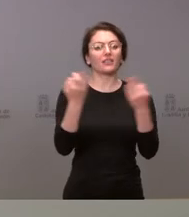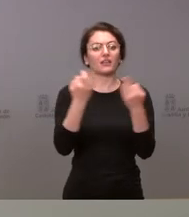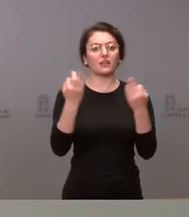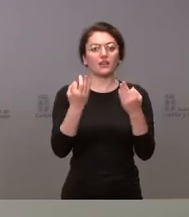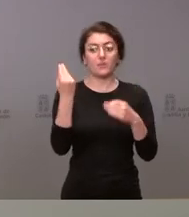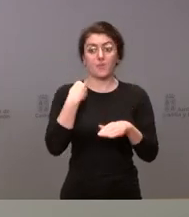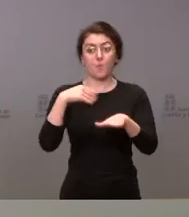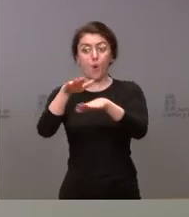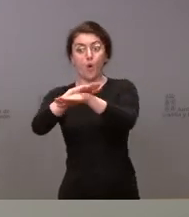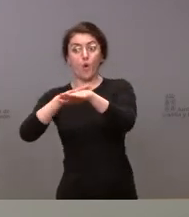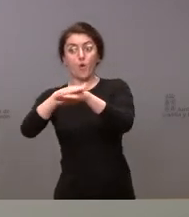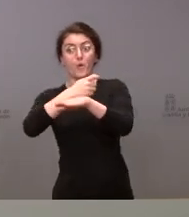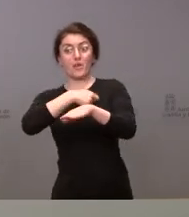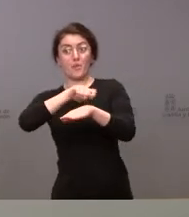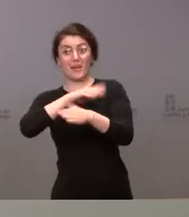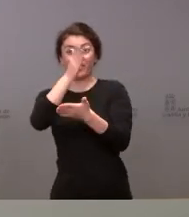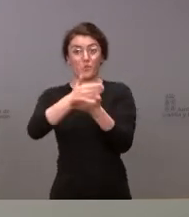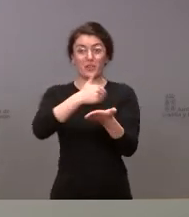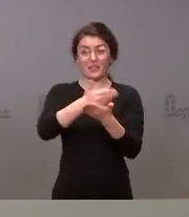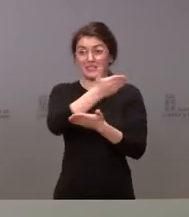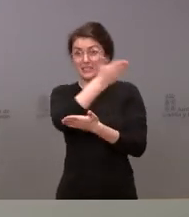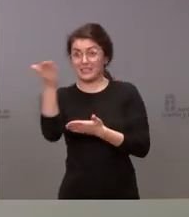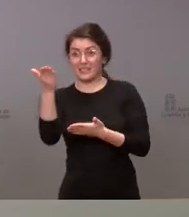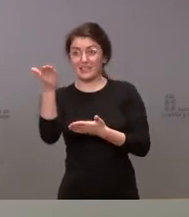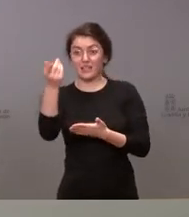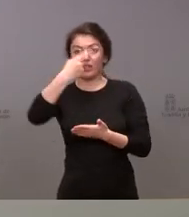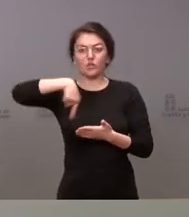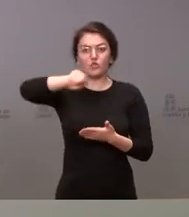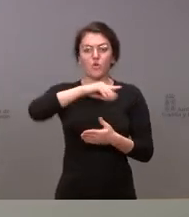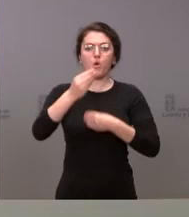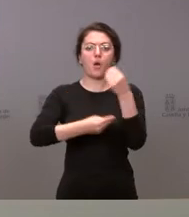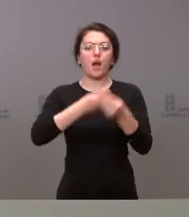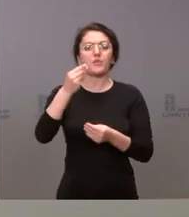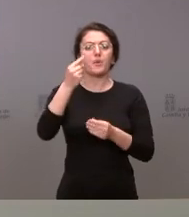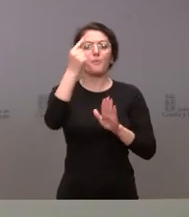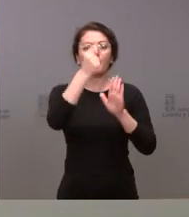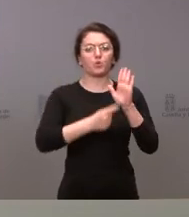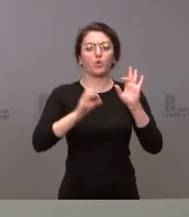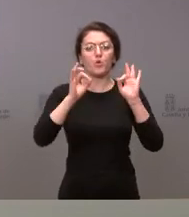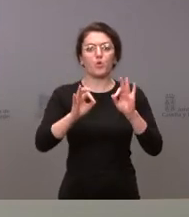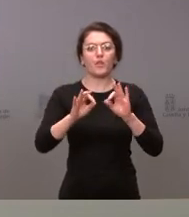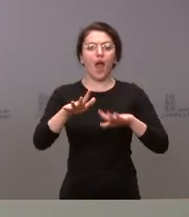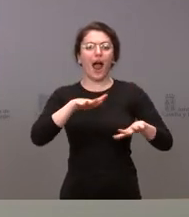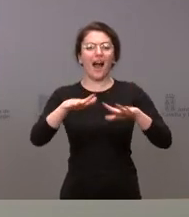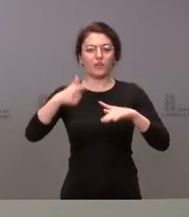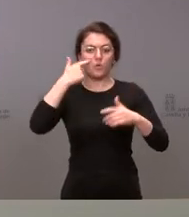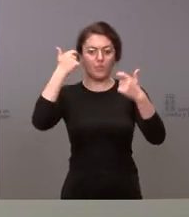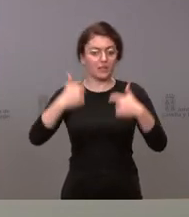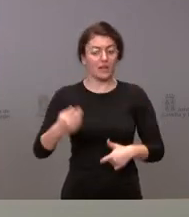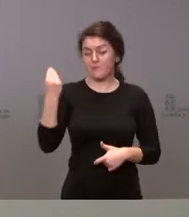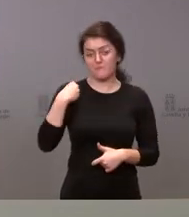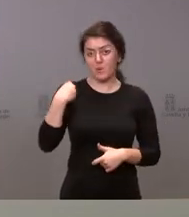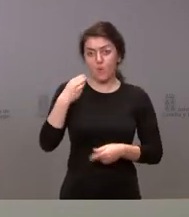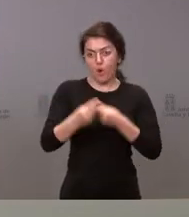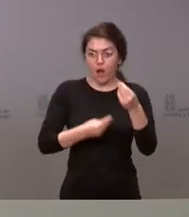el Gobierno de España, entre las comunidades autónomas, el protocolo de acción humanitaria. Este es un protocolo que está establecido para estas ocasiones y la idea es